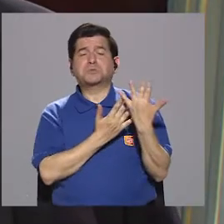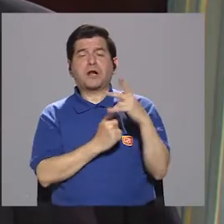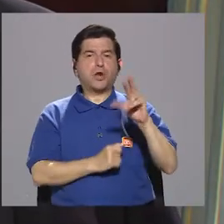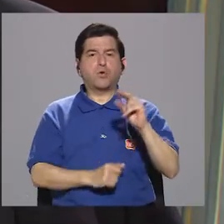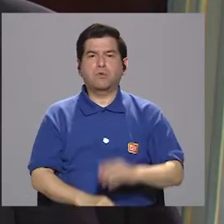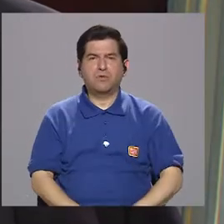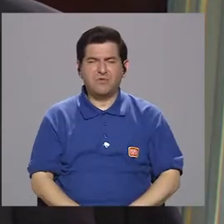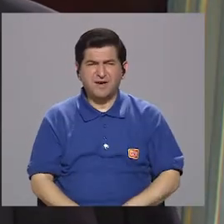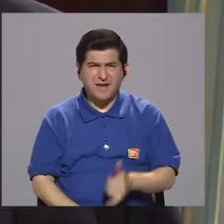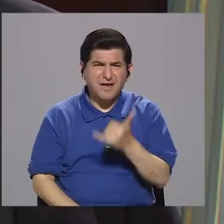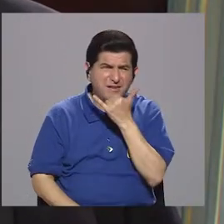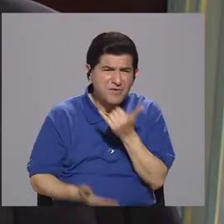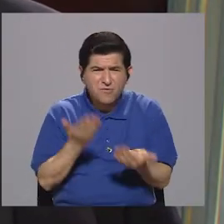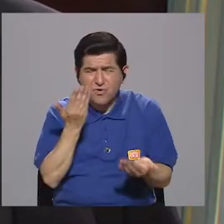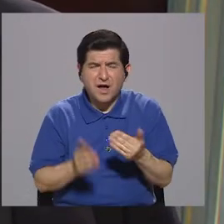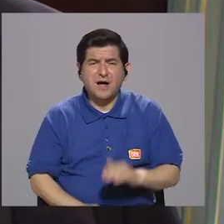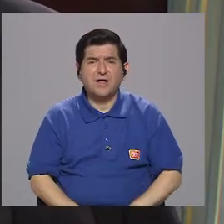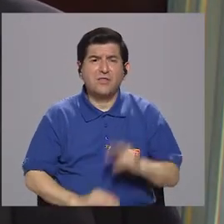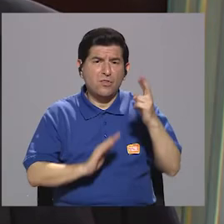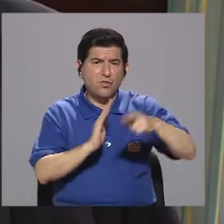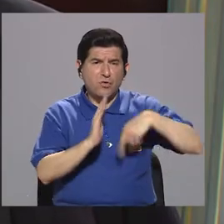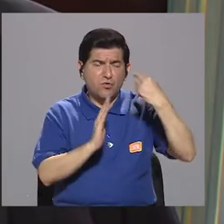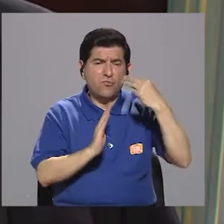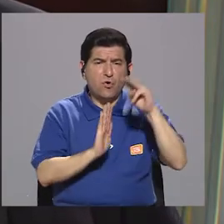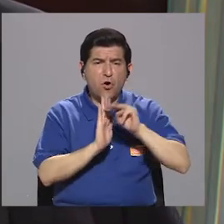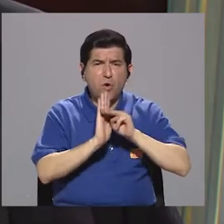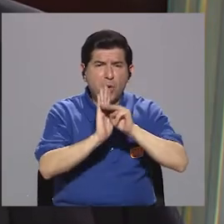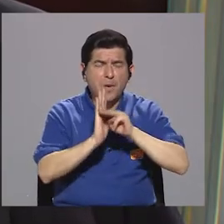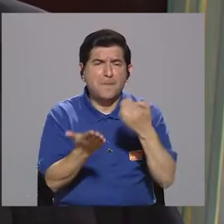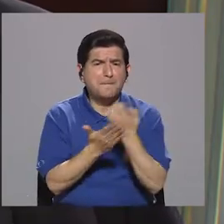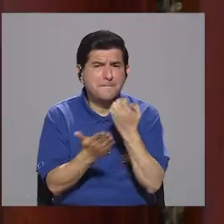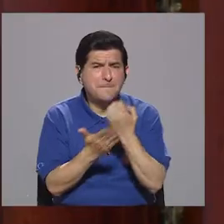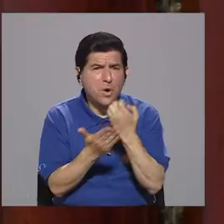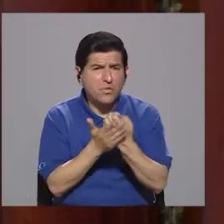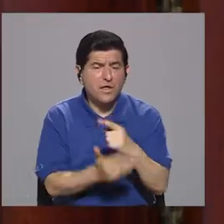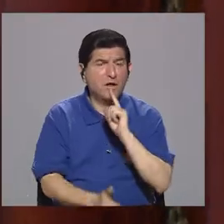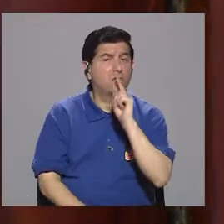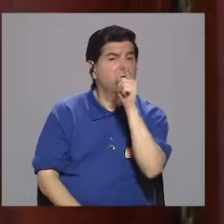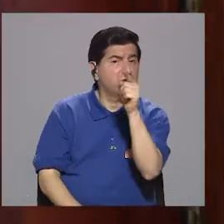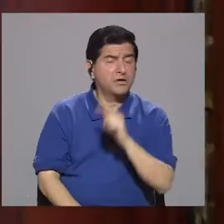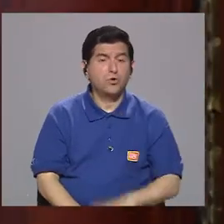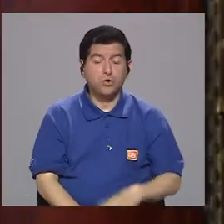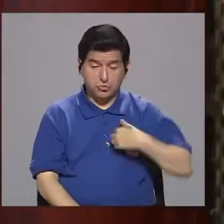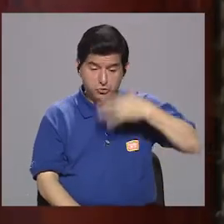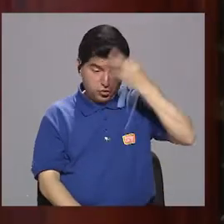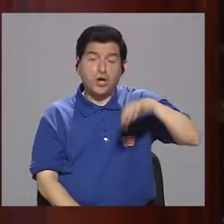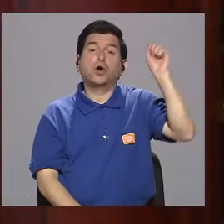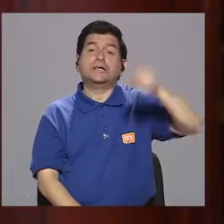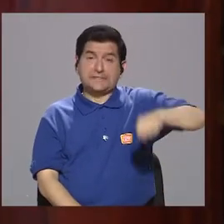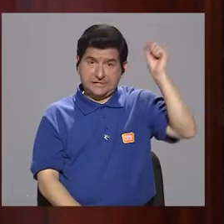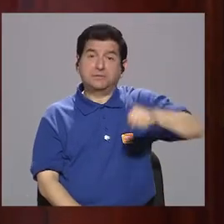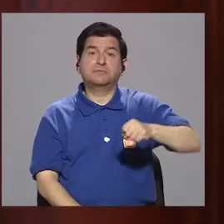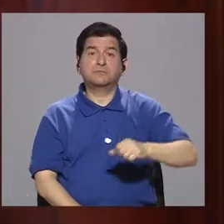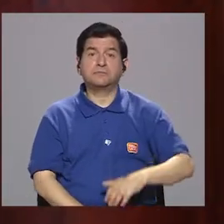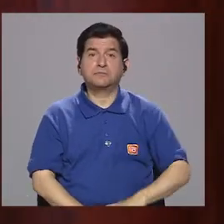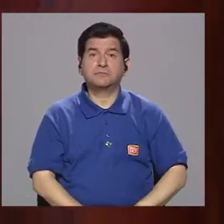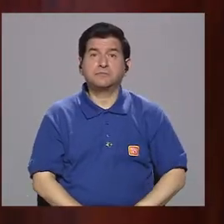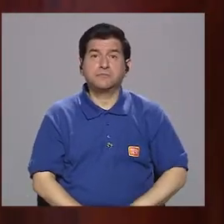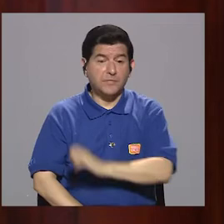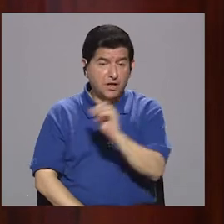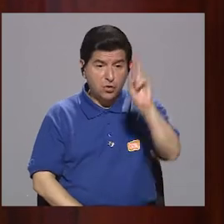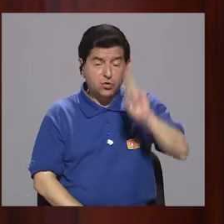¿seguimos equivocados con ese rol o ese modelo económico? A propósito de lo que usted comenta. Yo pienso que sí. Yo pienso que